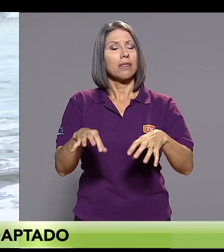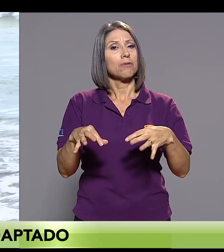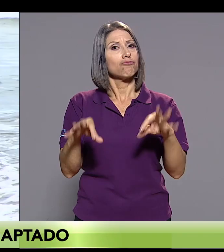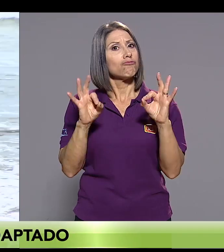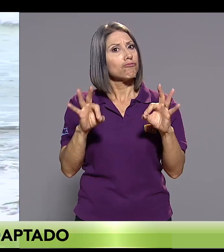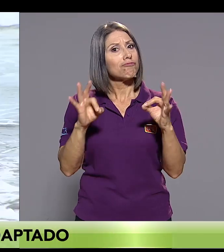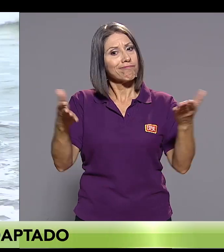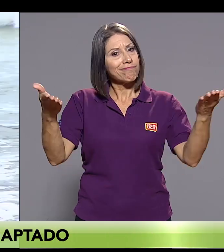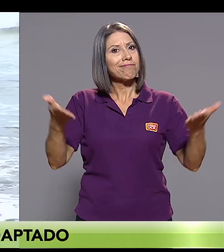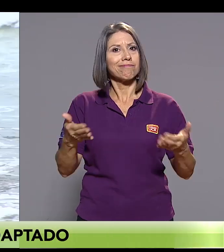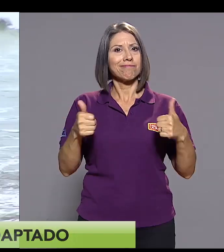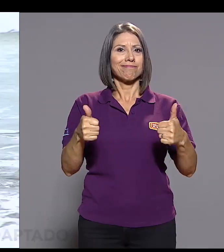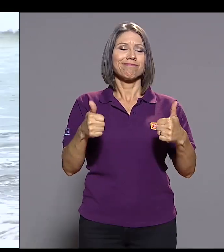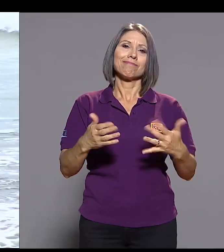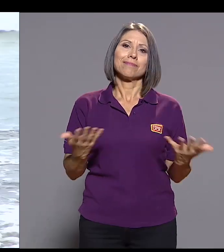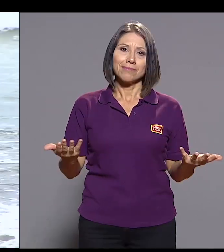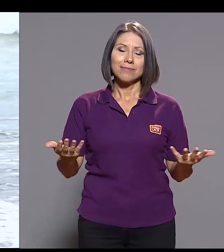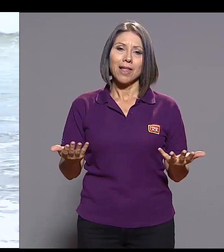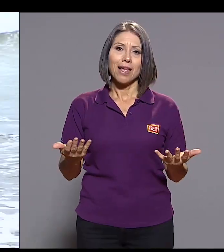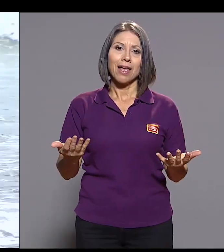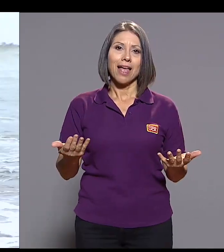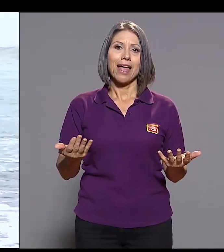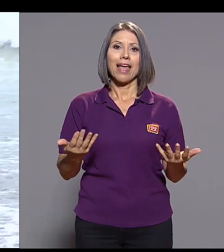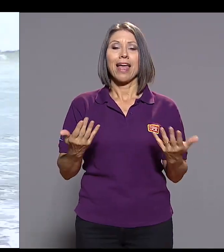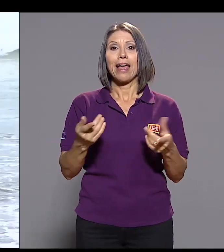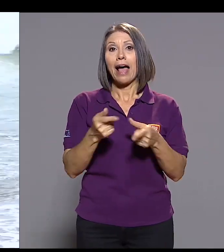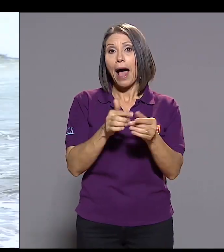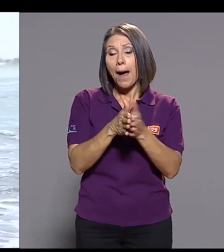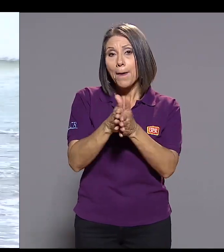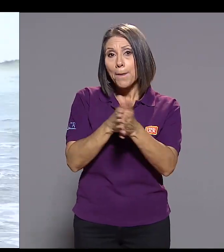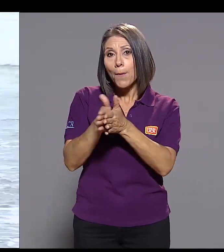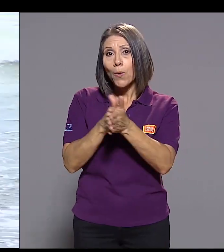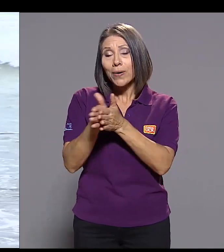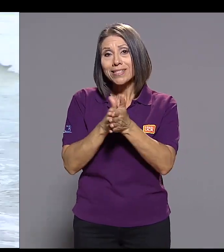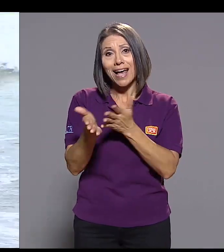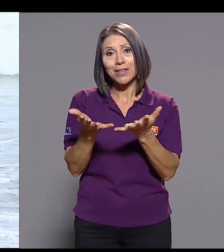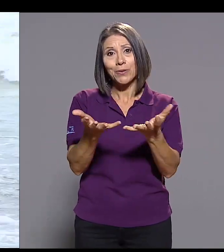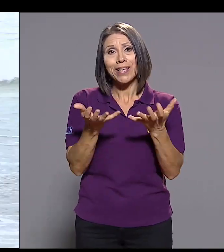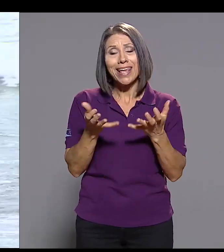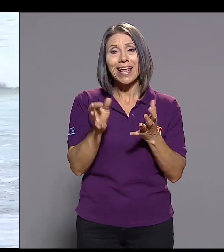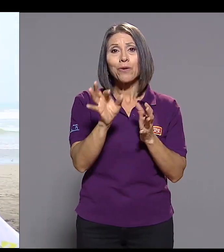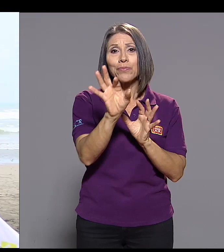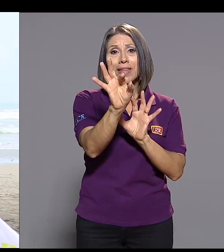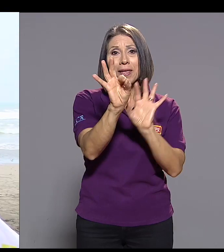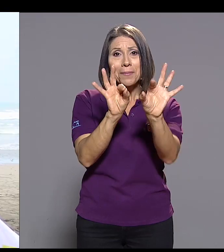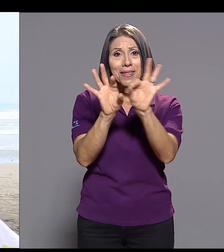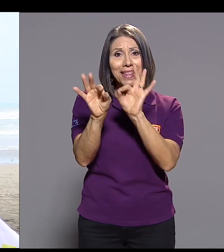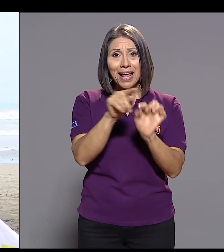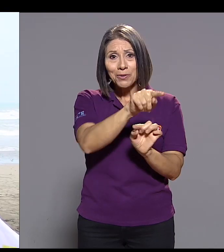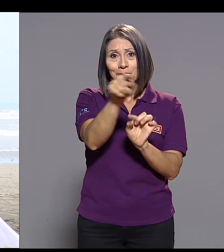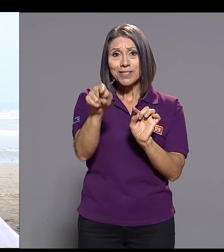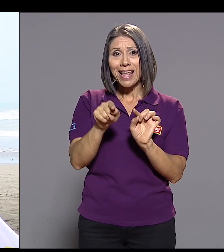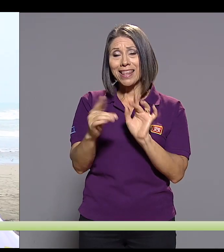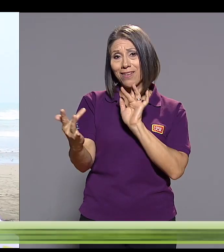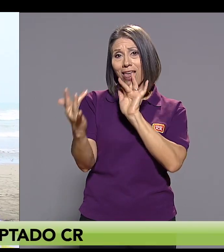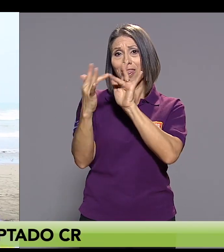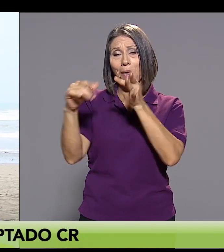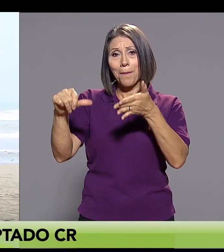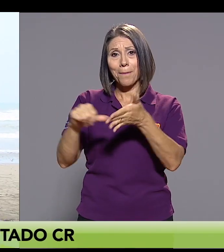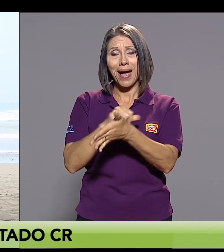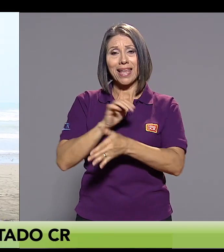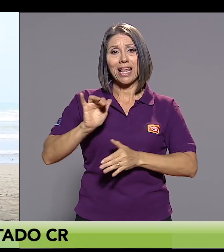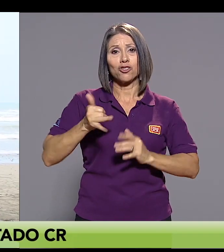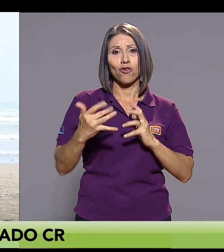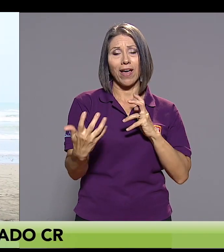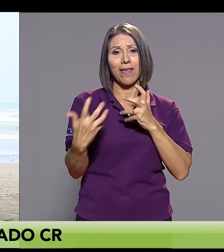aportar un granito de arena en este tipo de actividad, pues es muy bienvenido por parte de nosotros. Aprovechando también quisiera